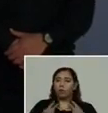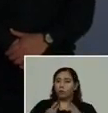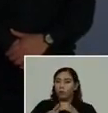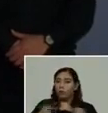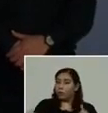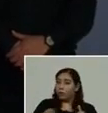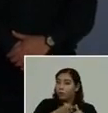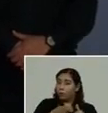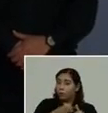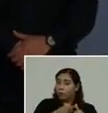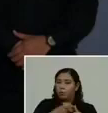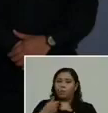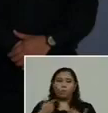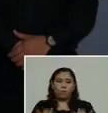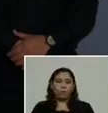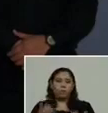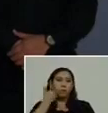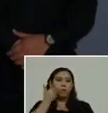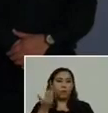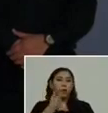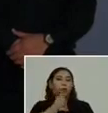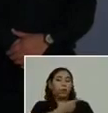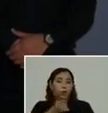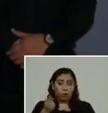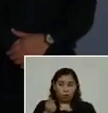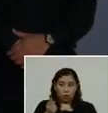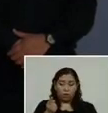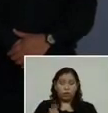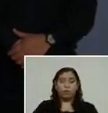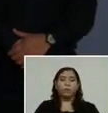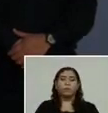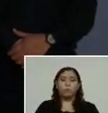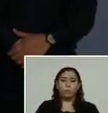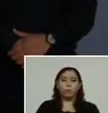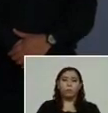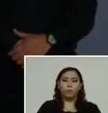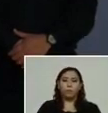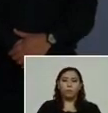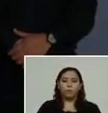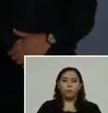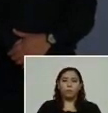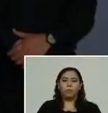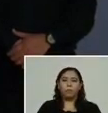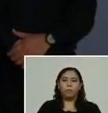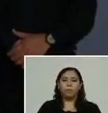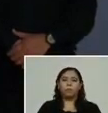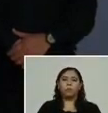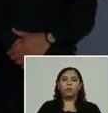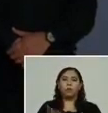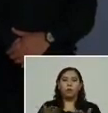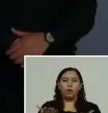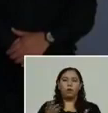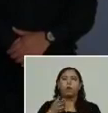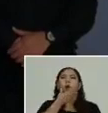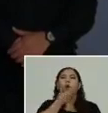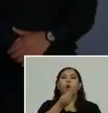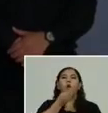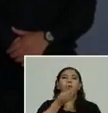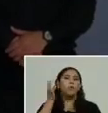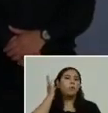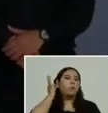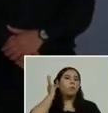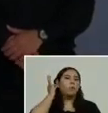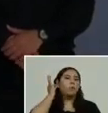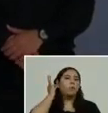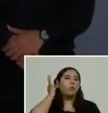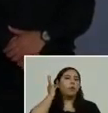Quiero comenzar agradeciendo a los hombres y mujeres que están